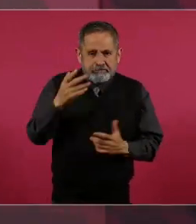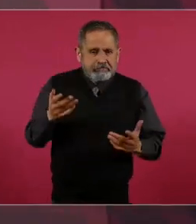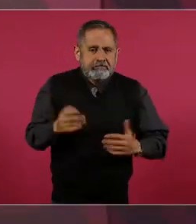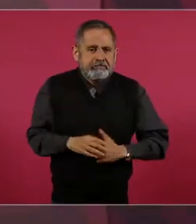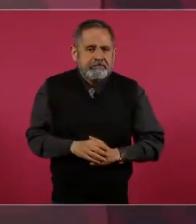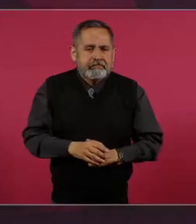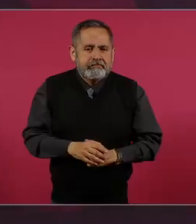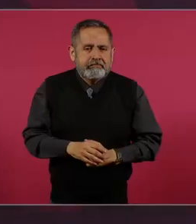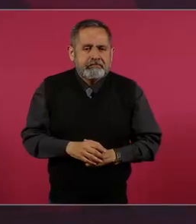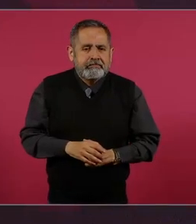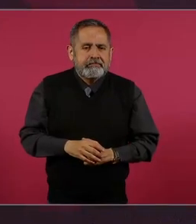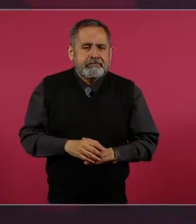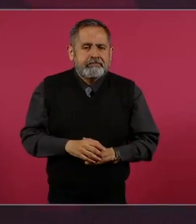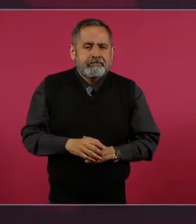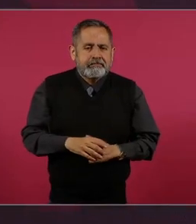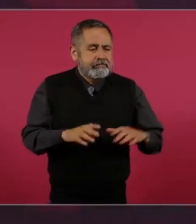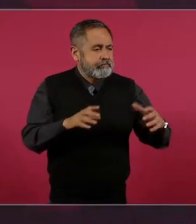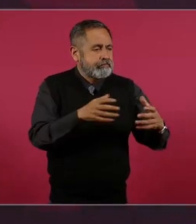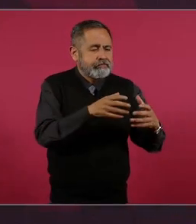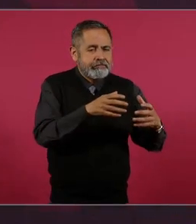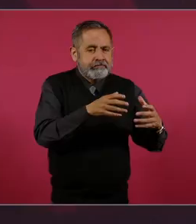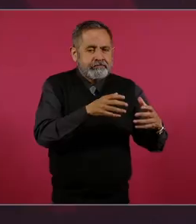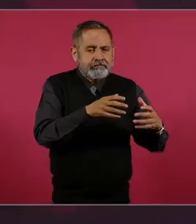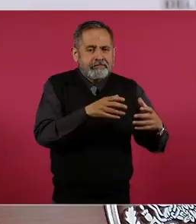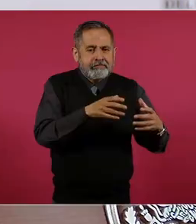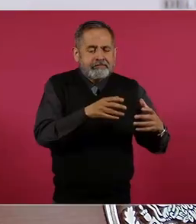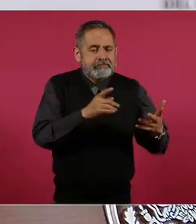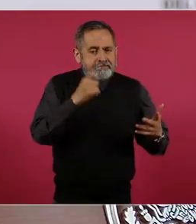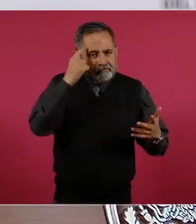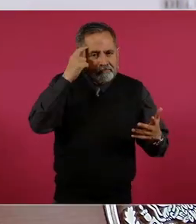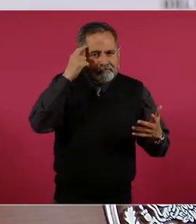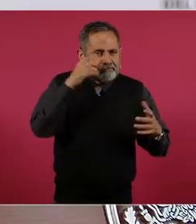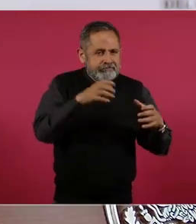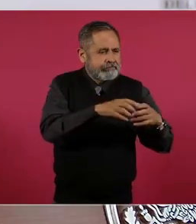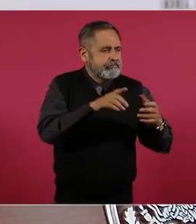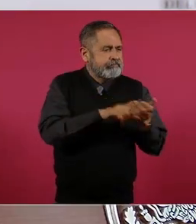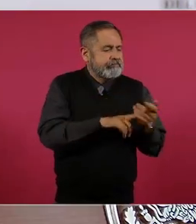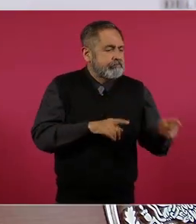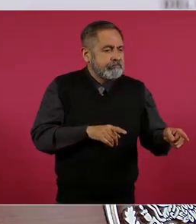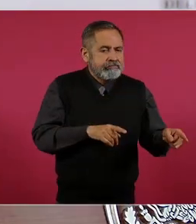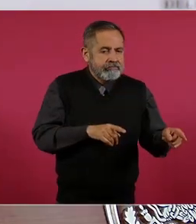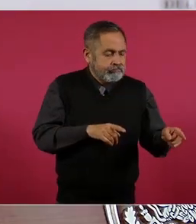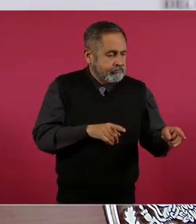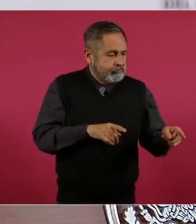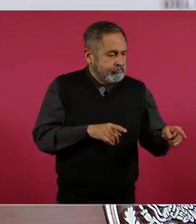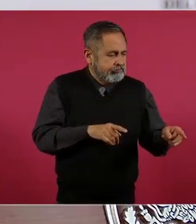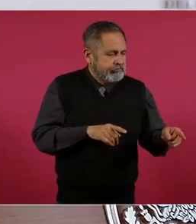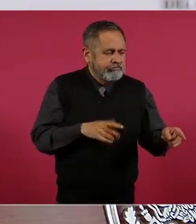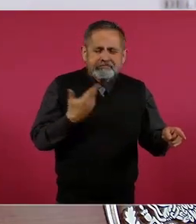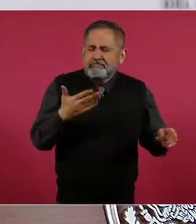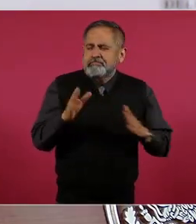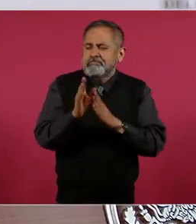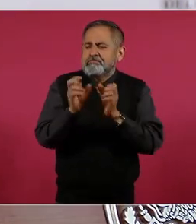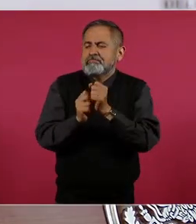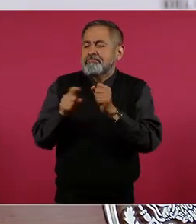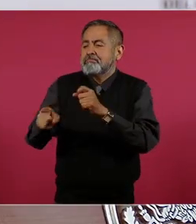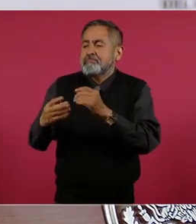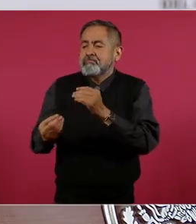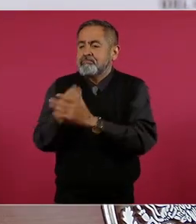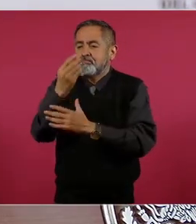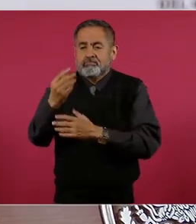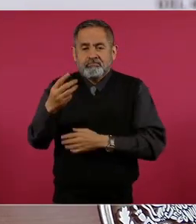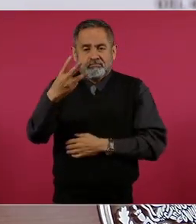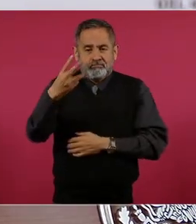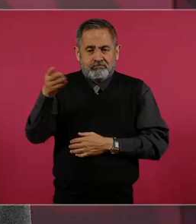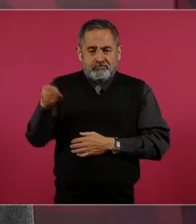mayoría calificada para reformar la Constitución y limpiar el Poder